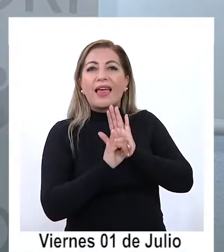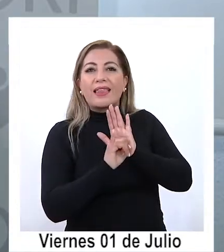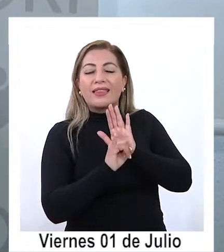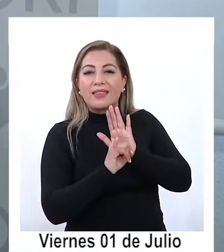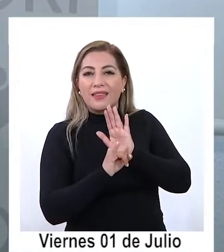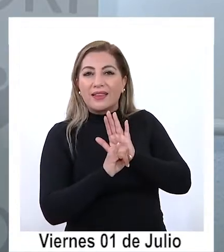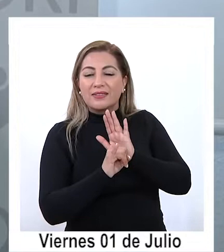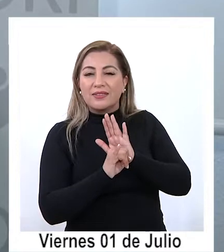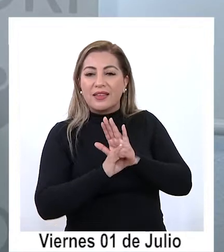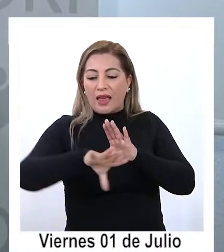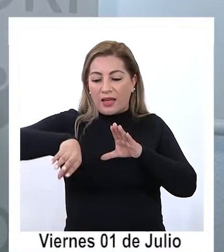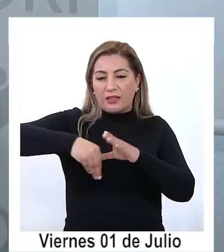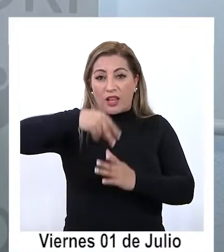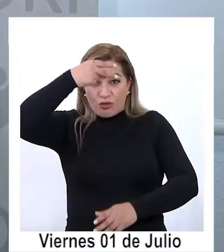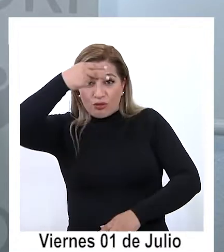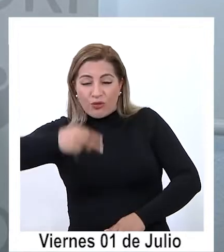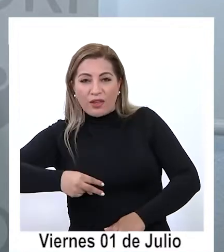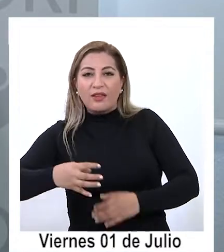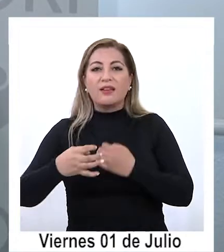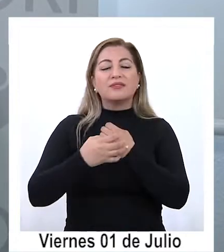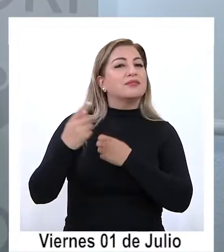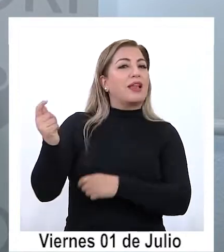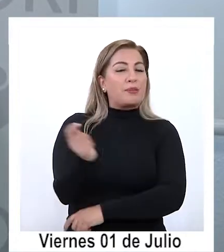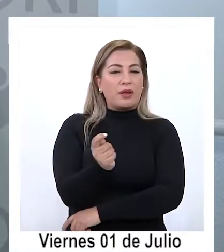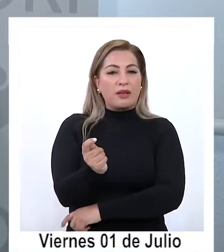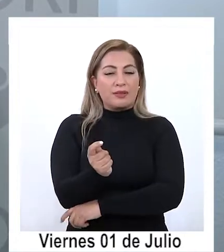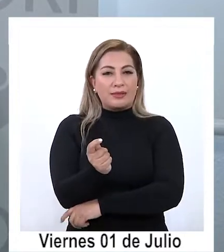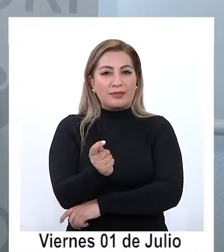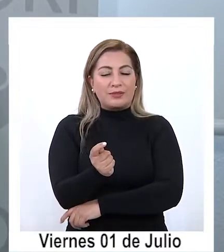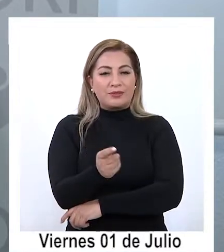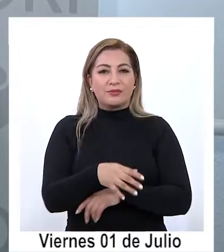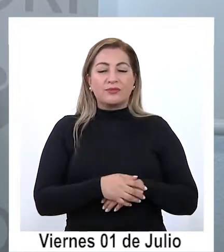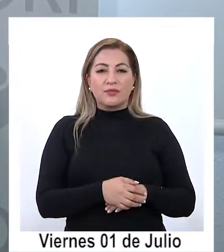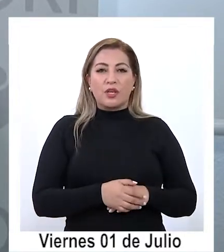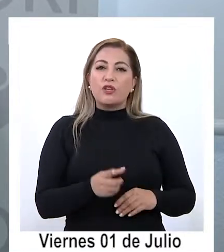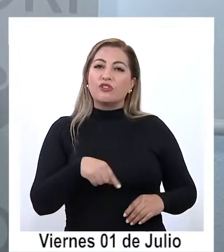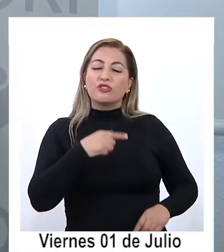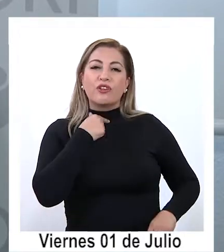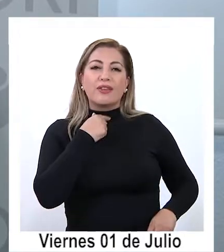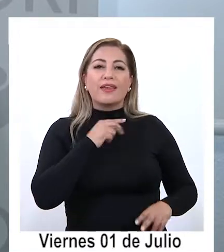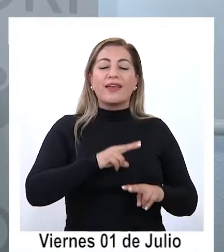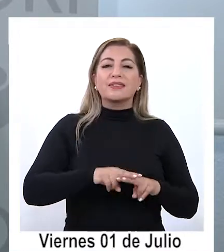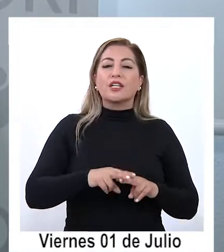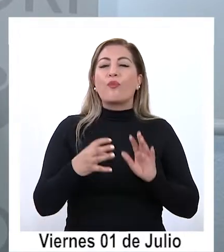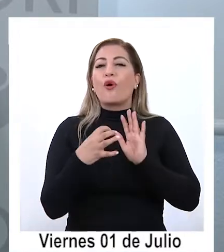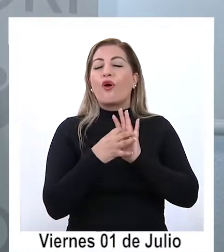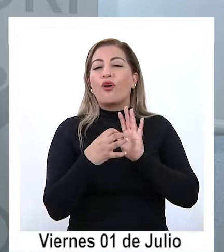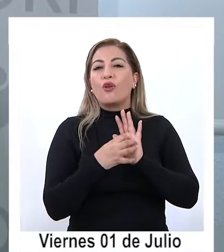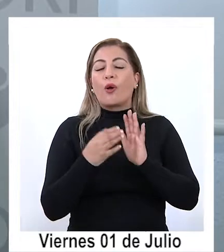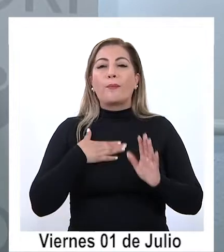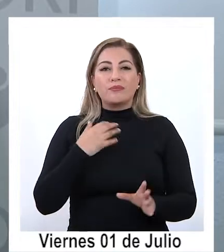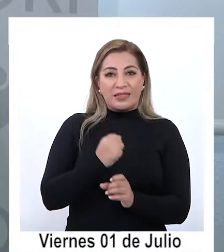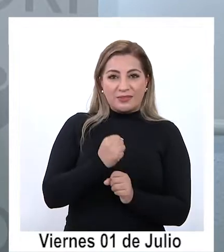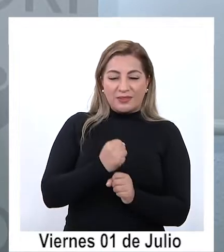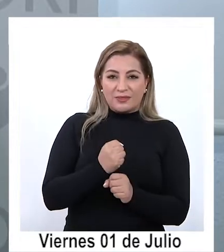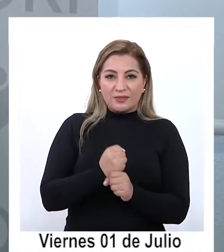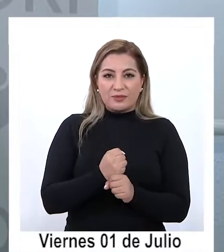pertinencia regional que es lo que nosotros le queremos dar como sello a nuestra gestión